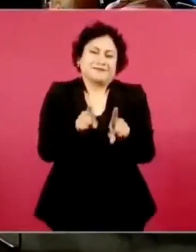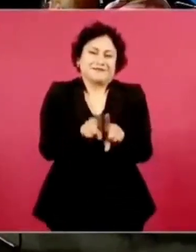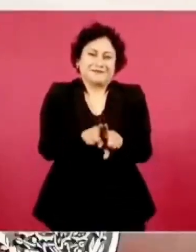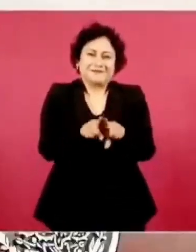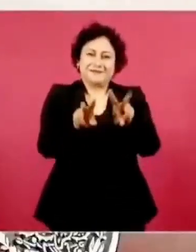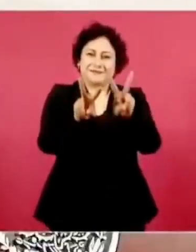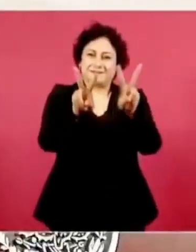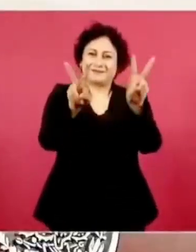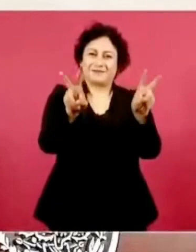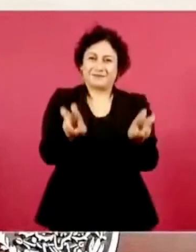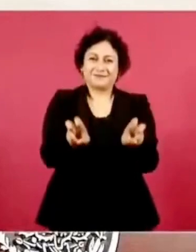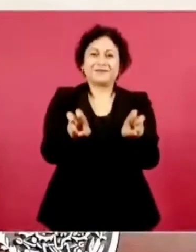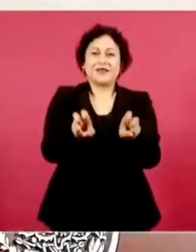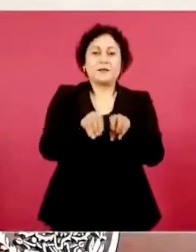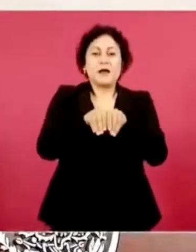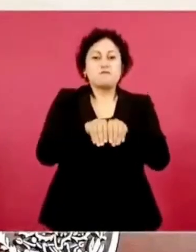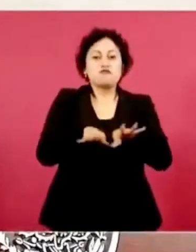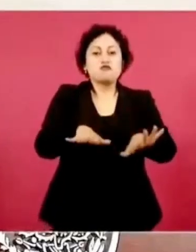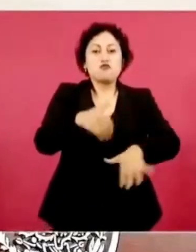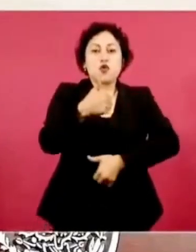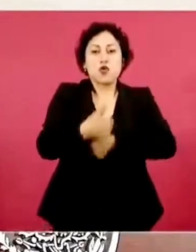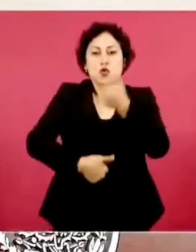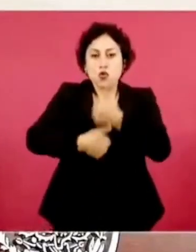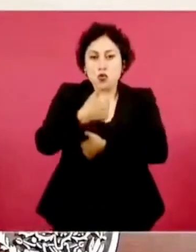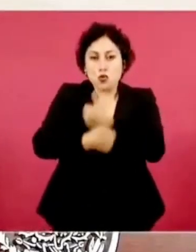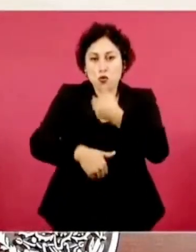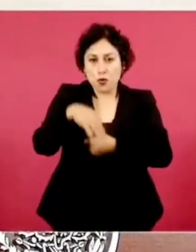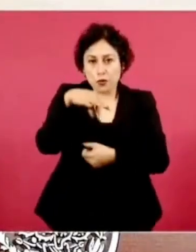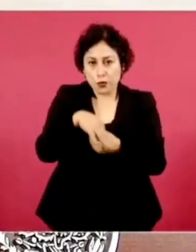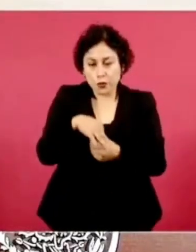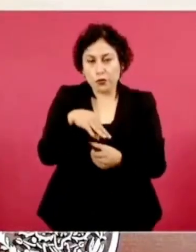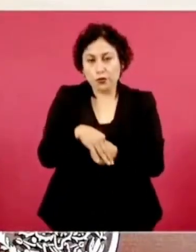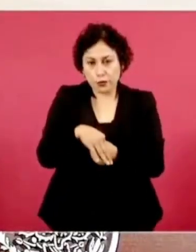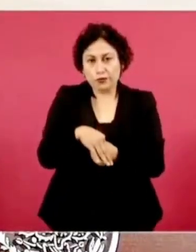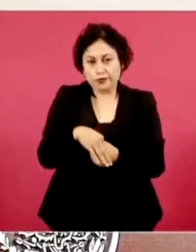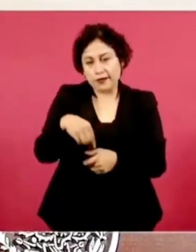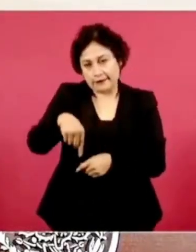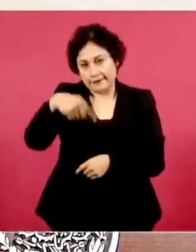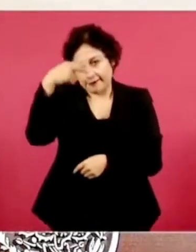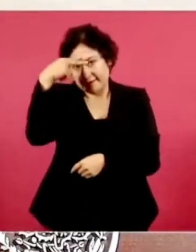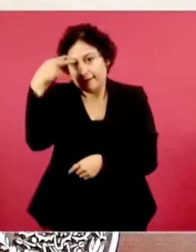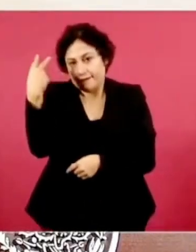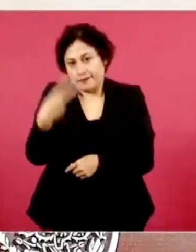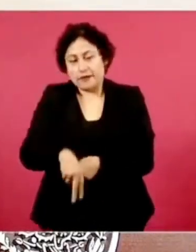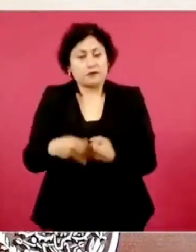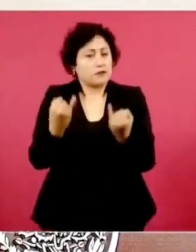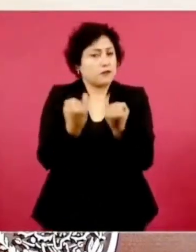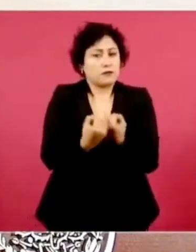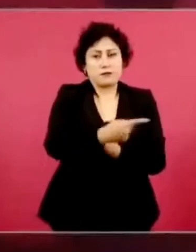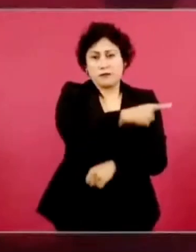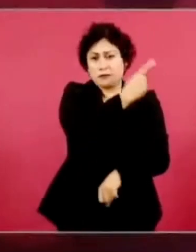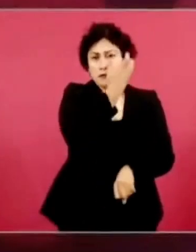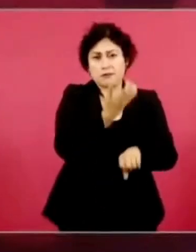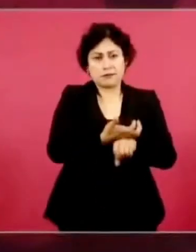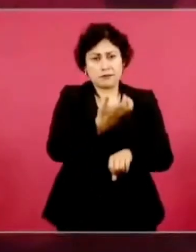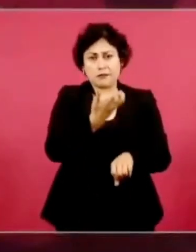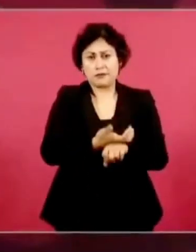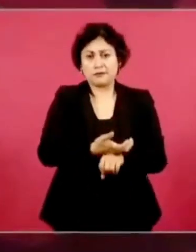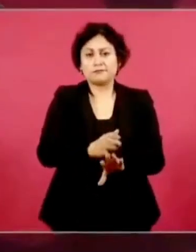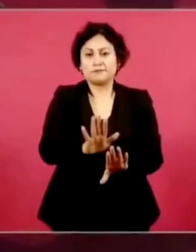no sólo la de México, la de Estados Unidos. Es que los políticos en Estados Unidos